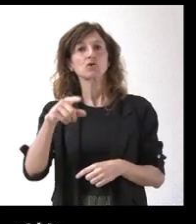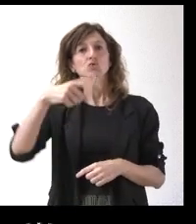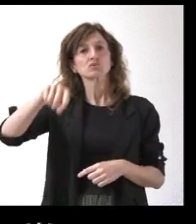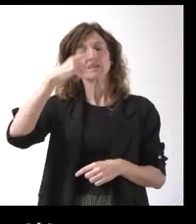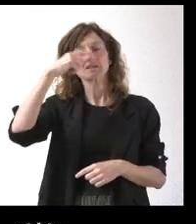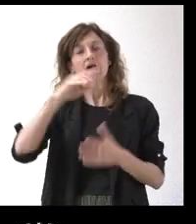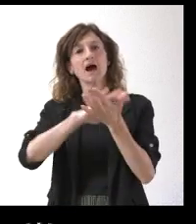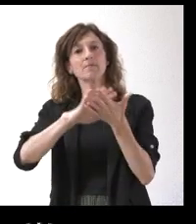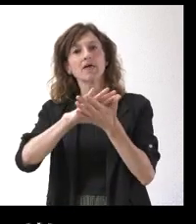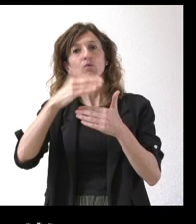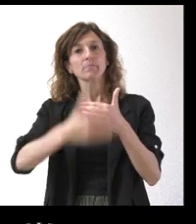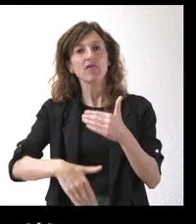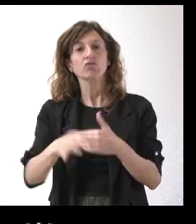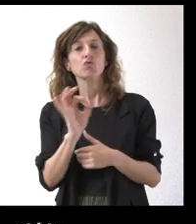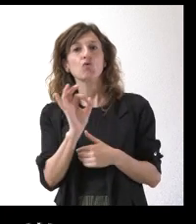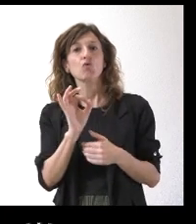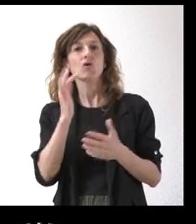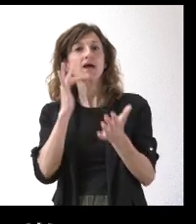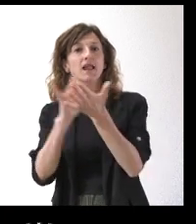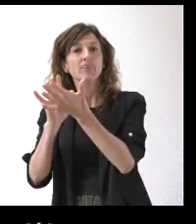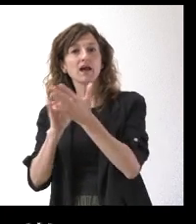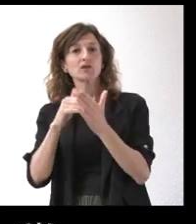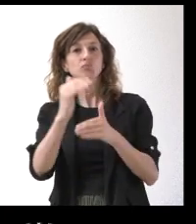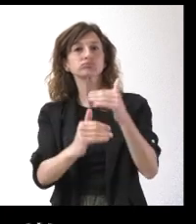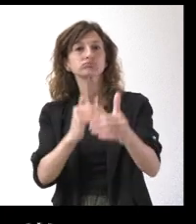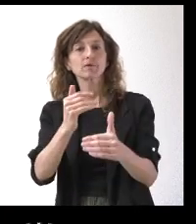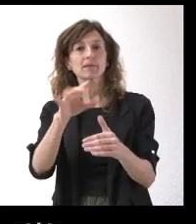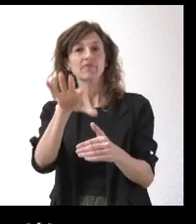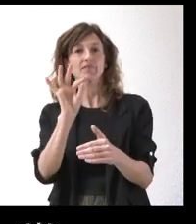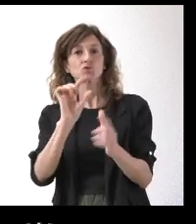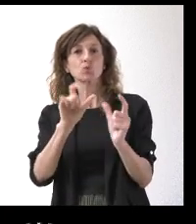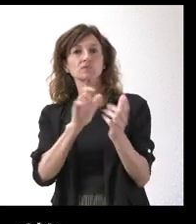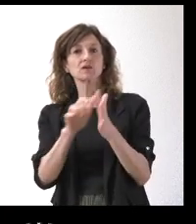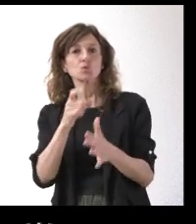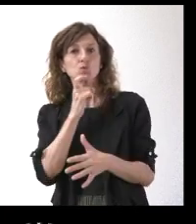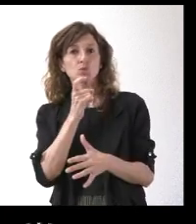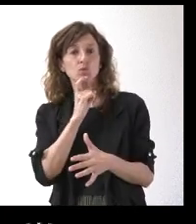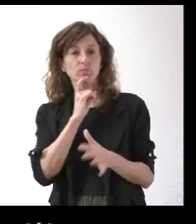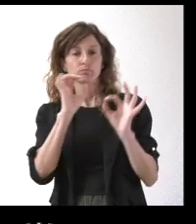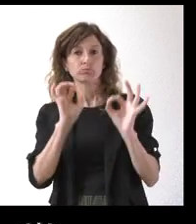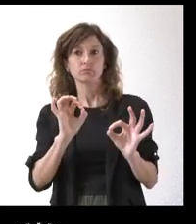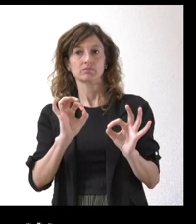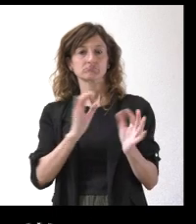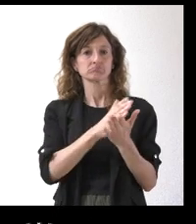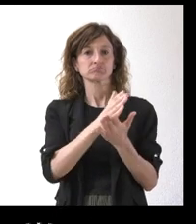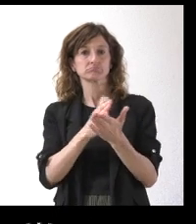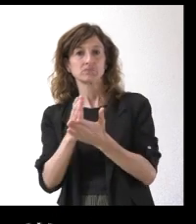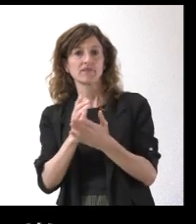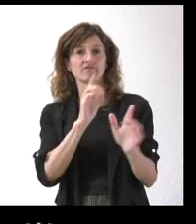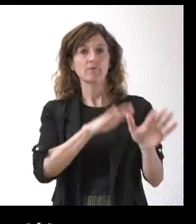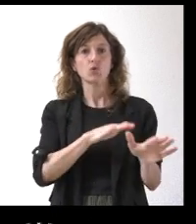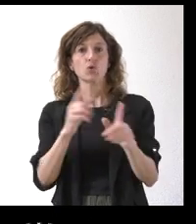o cuál es el calendario para adoptar una decisión por parte de la Junta de Castilla y León, en el sentido que sea, favorable o en contra.